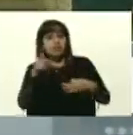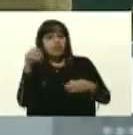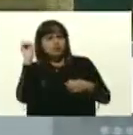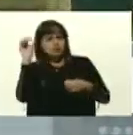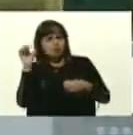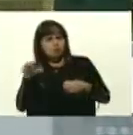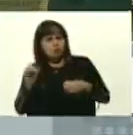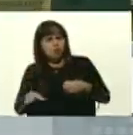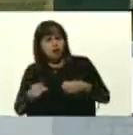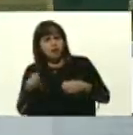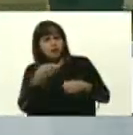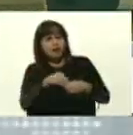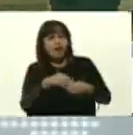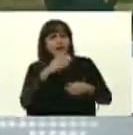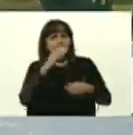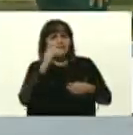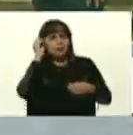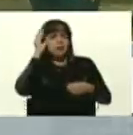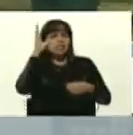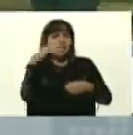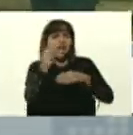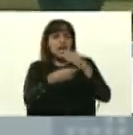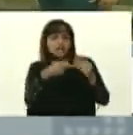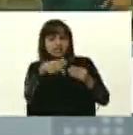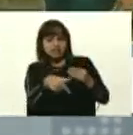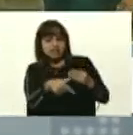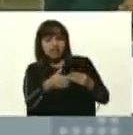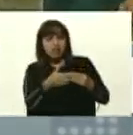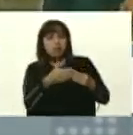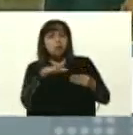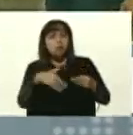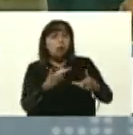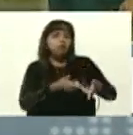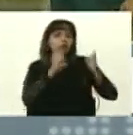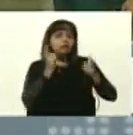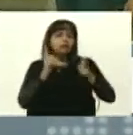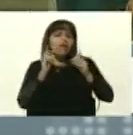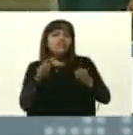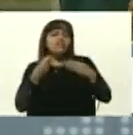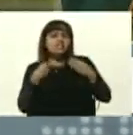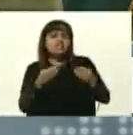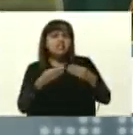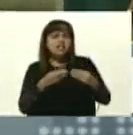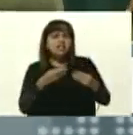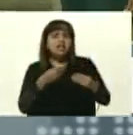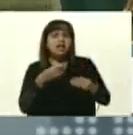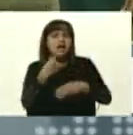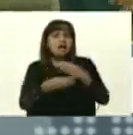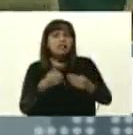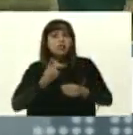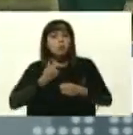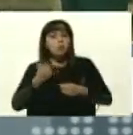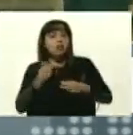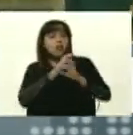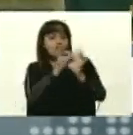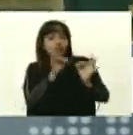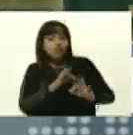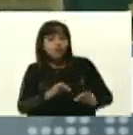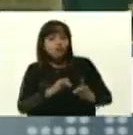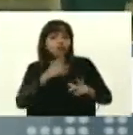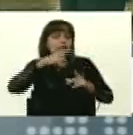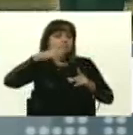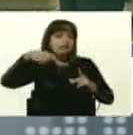las capacidades que tenemos acá de manufactura nos dan la posibilidad y la flexibilidad de hacer prácticamente cualquier tipo de dispositivo